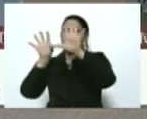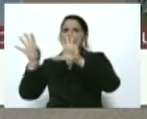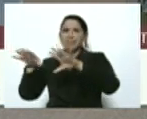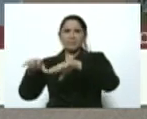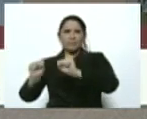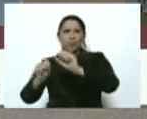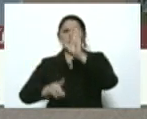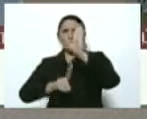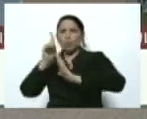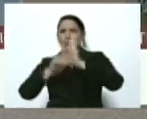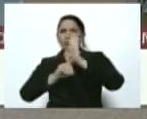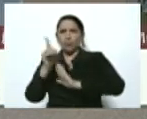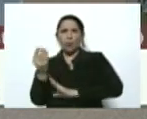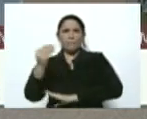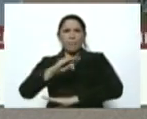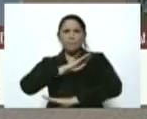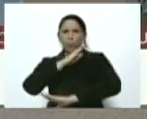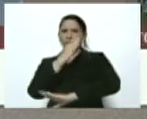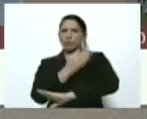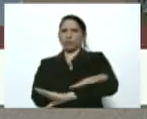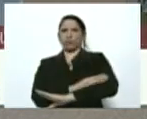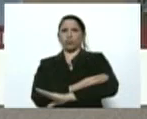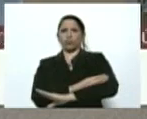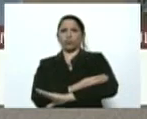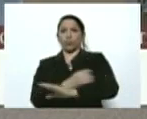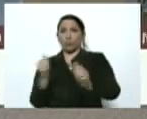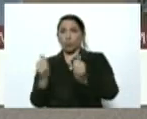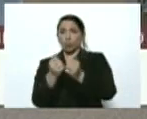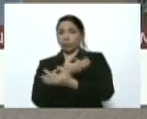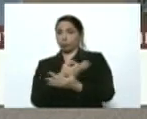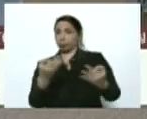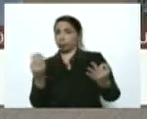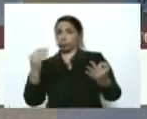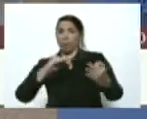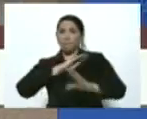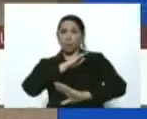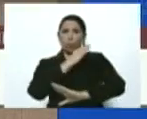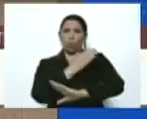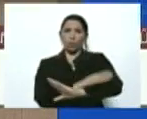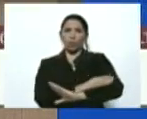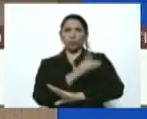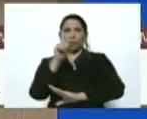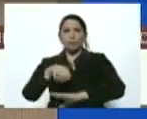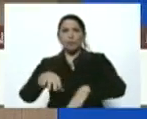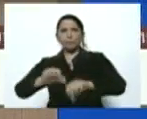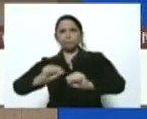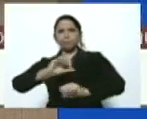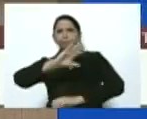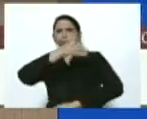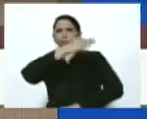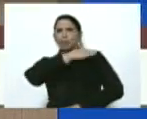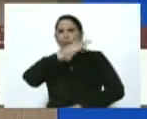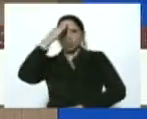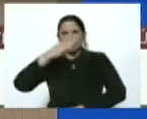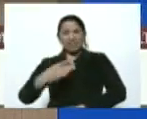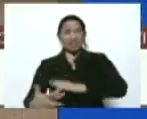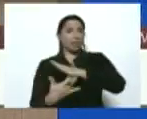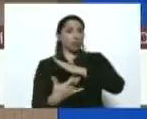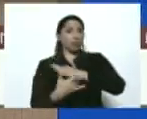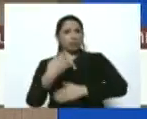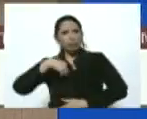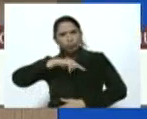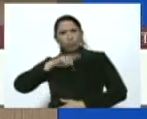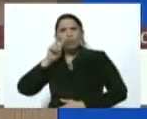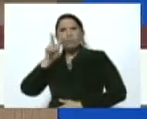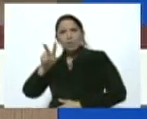desarrollo los más poderosos con sus ejércitos más poderosos los dueños de las tecnologías lo vimos en el